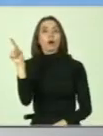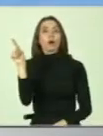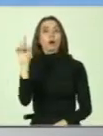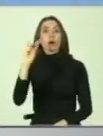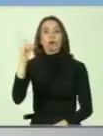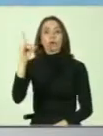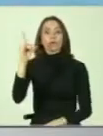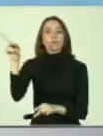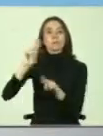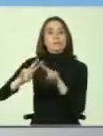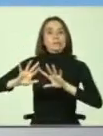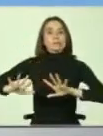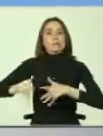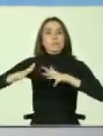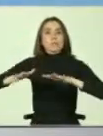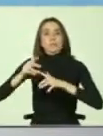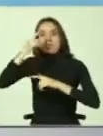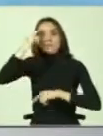Pueblo Bolivia,